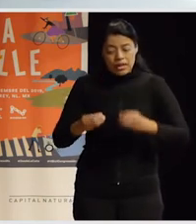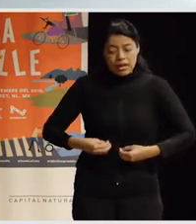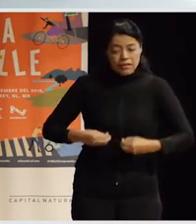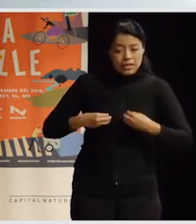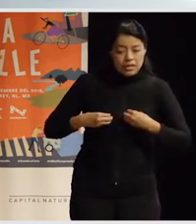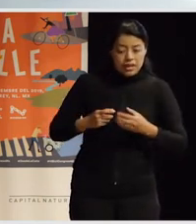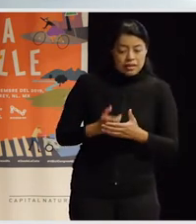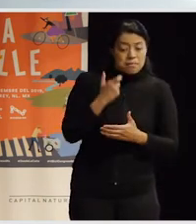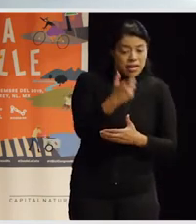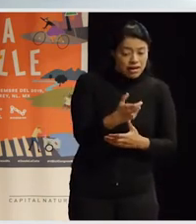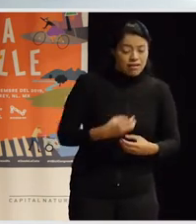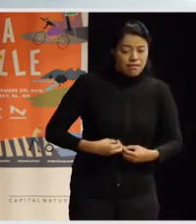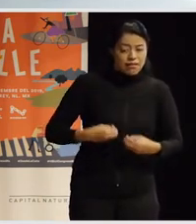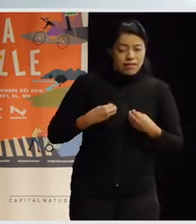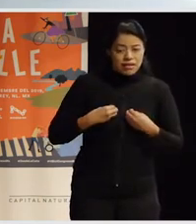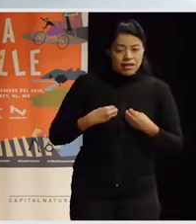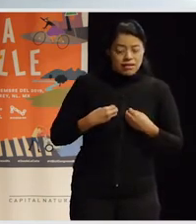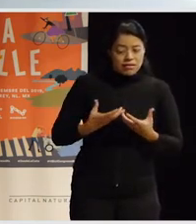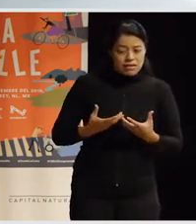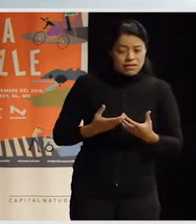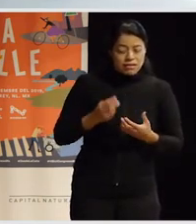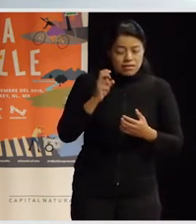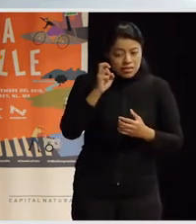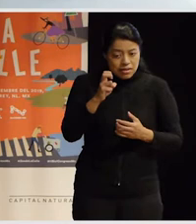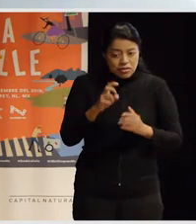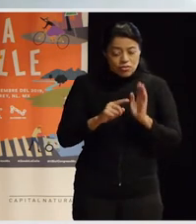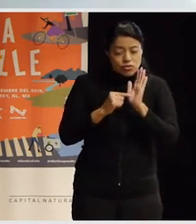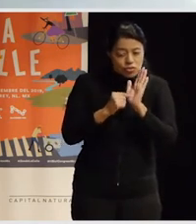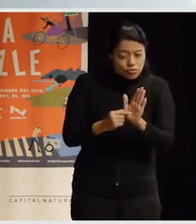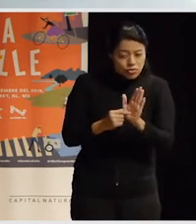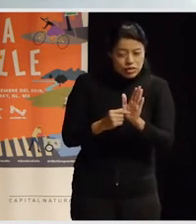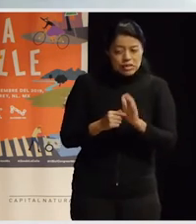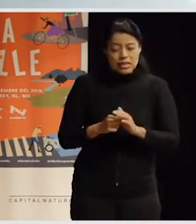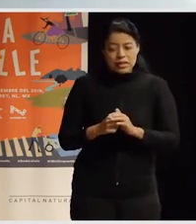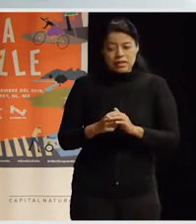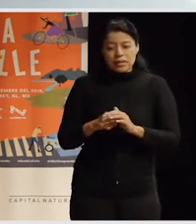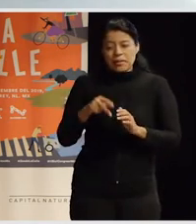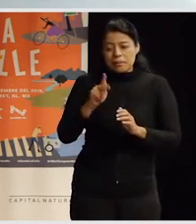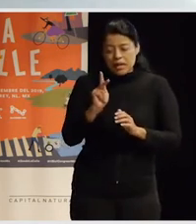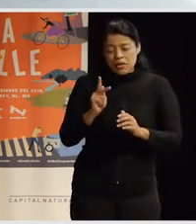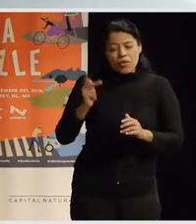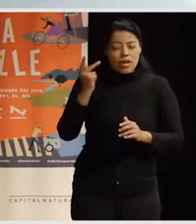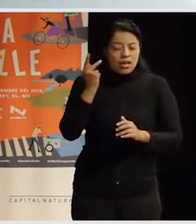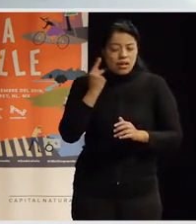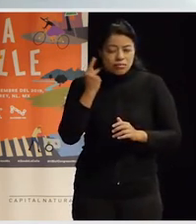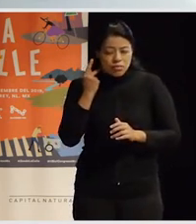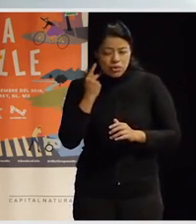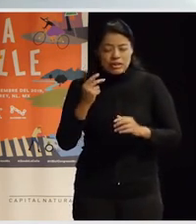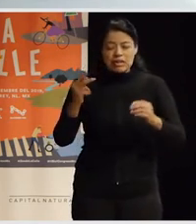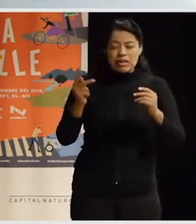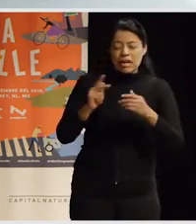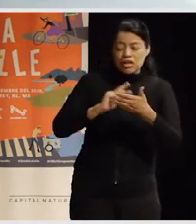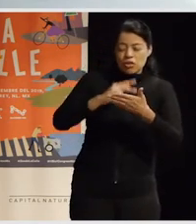todo eso no se paga y no es invisible y no... Digamos, como que no tiene un reflejo demasiado claro en las políticas públicas, ¿no? Ni siquiera en los